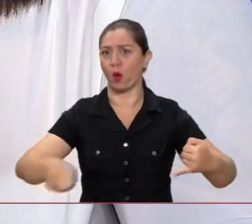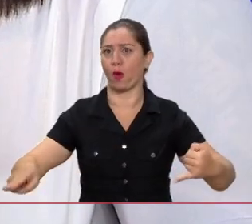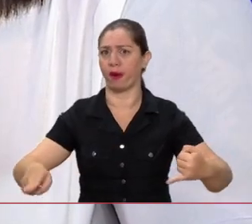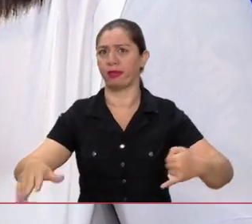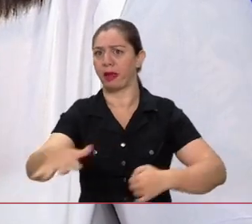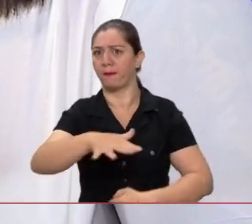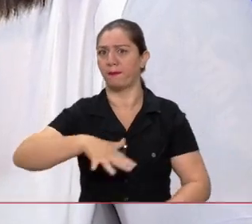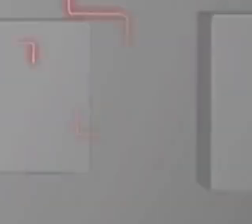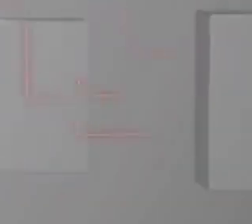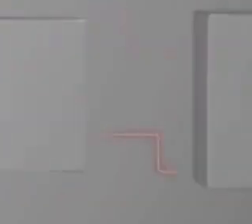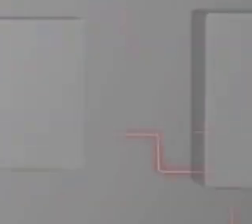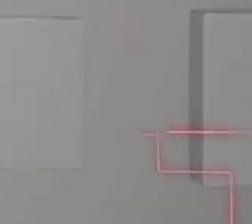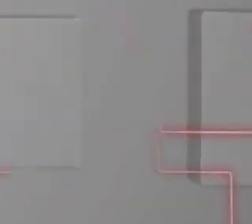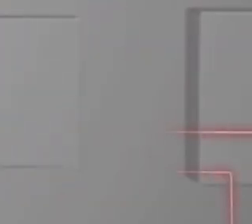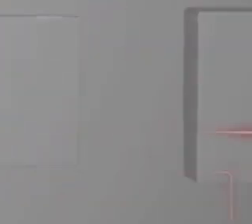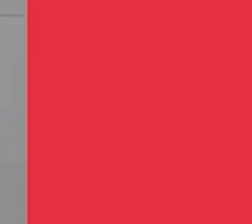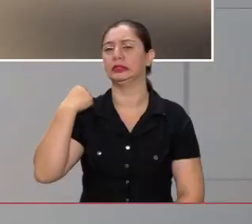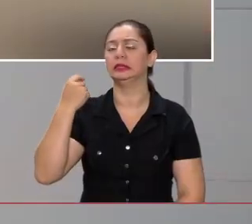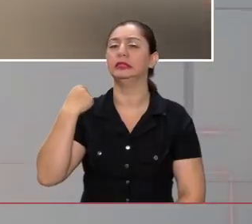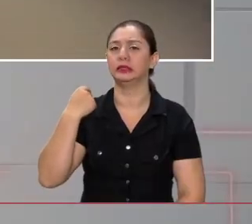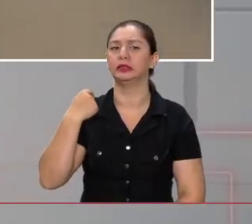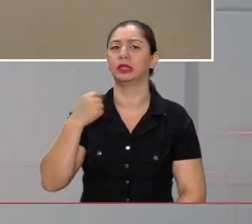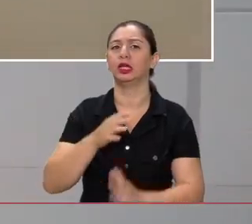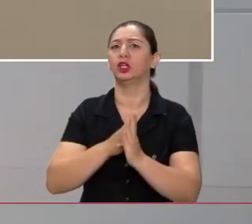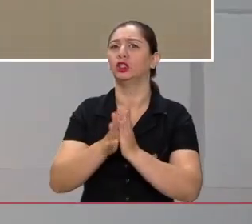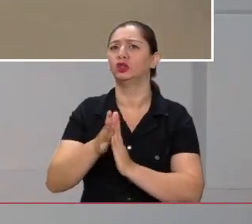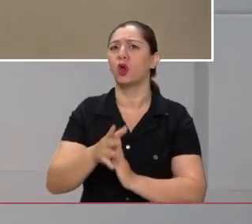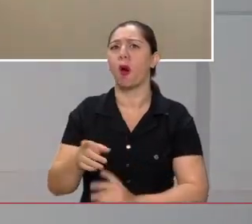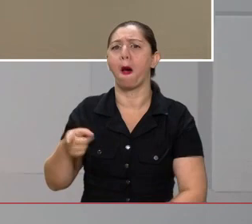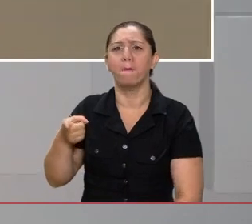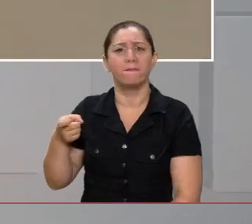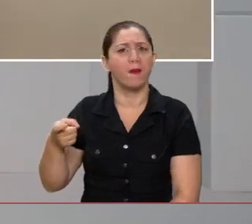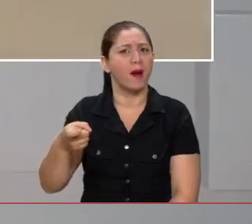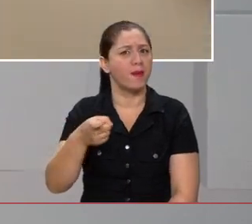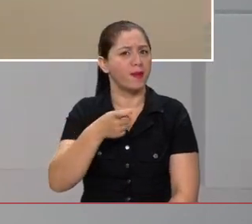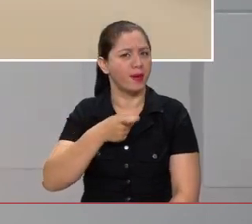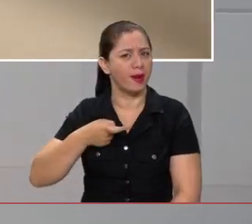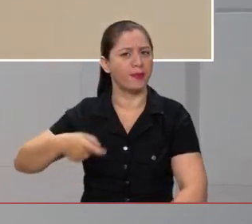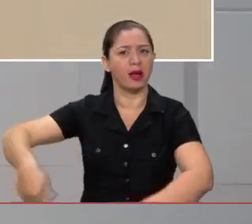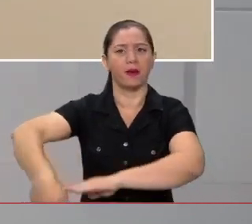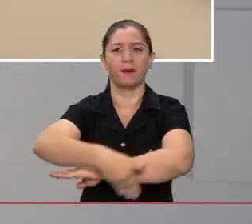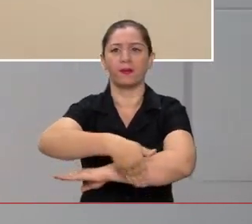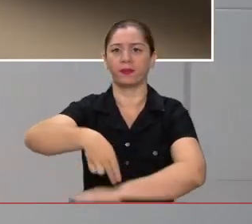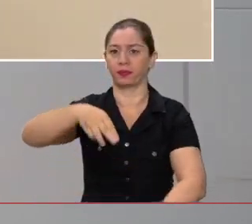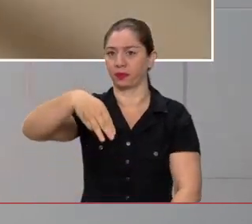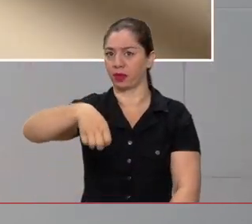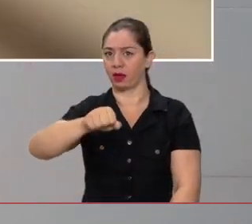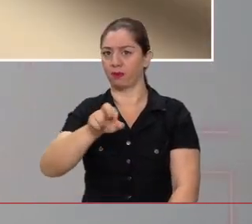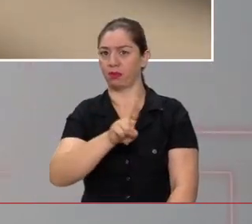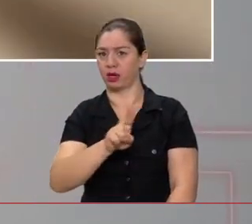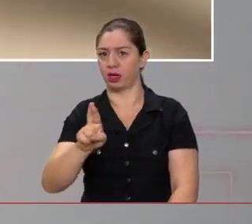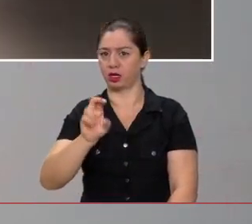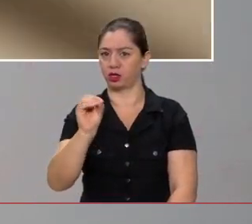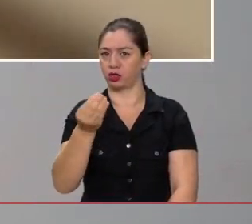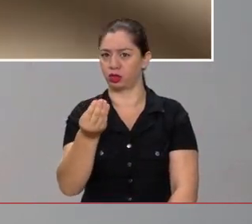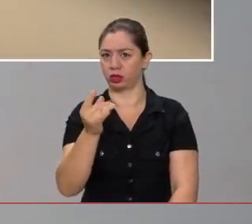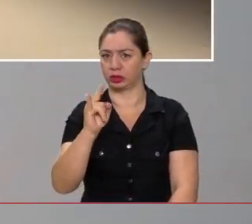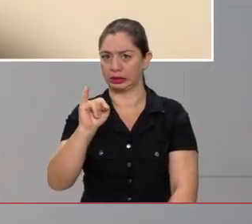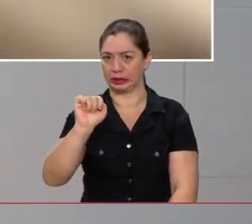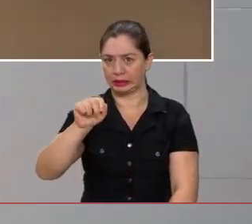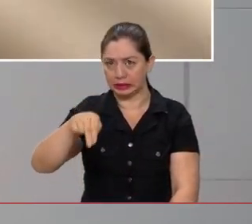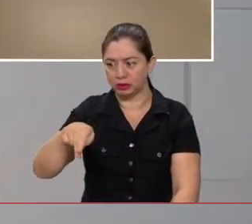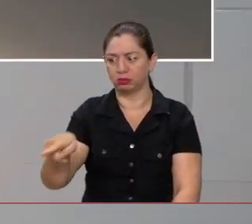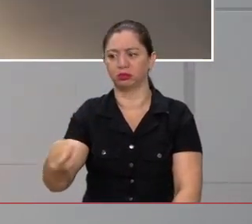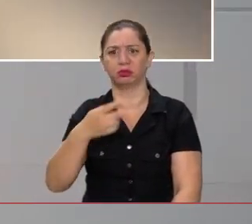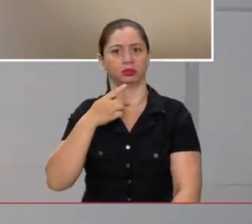Ayer, Paula, comentábamos con José Vicente sobre las balaceras en las calles del barrio Marroquín, donde sus habitantes aseguran